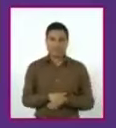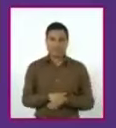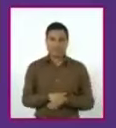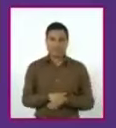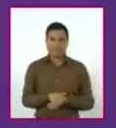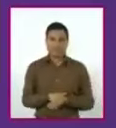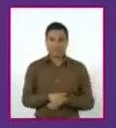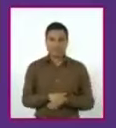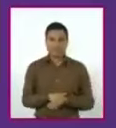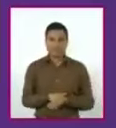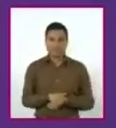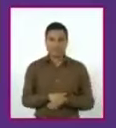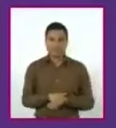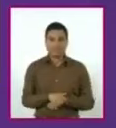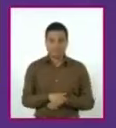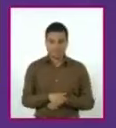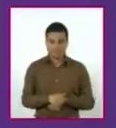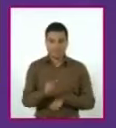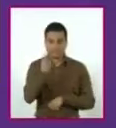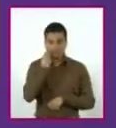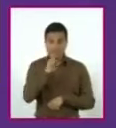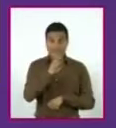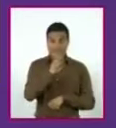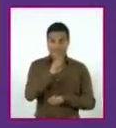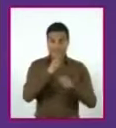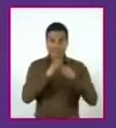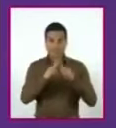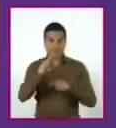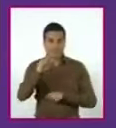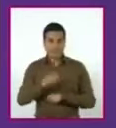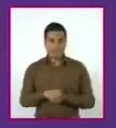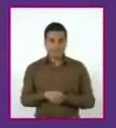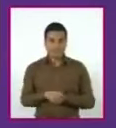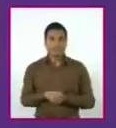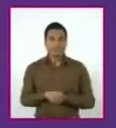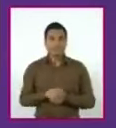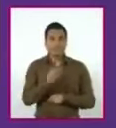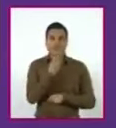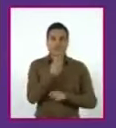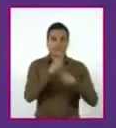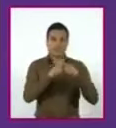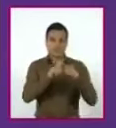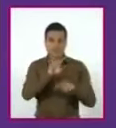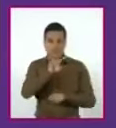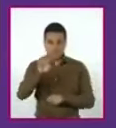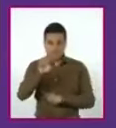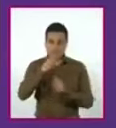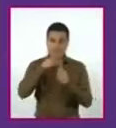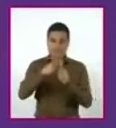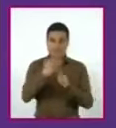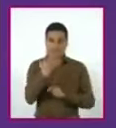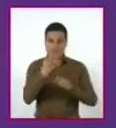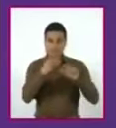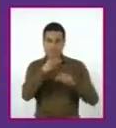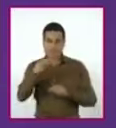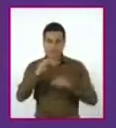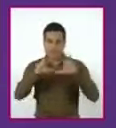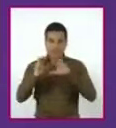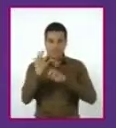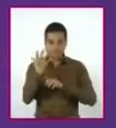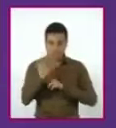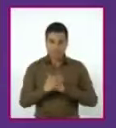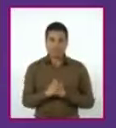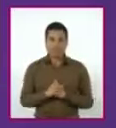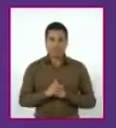Elevando al cuadrado el número 20, nos queda 2 por 400 más 50 igual a 850.